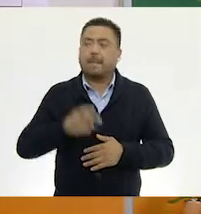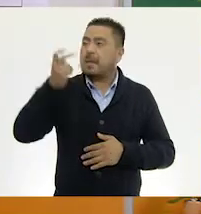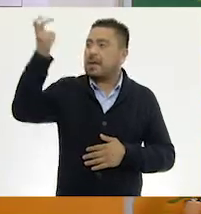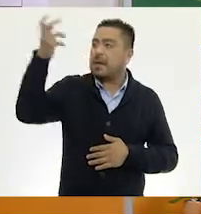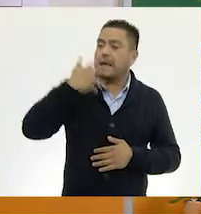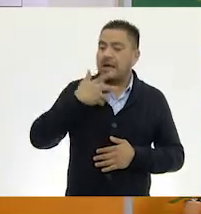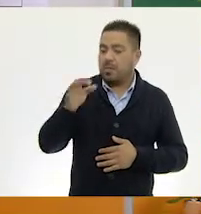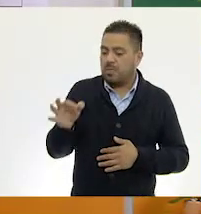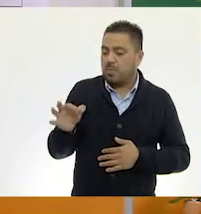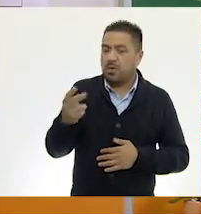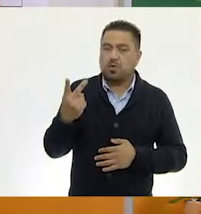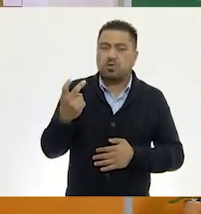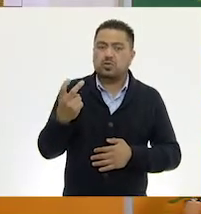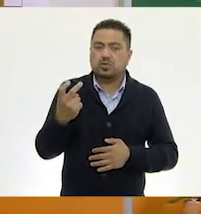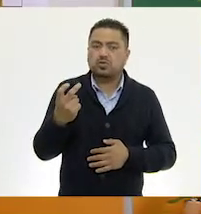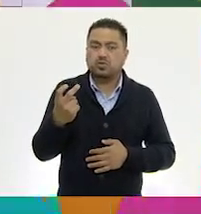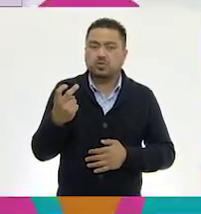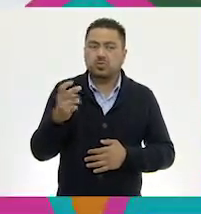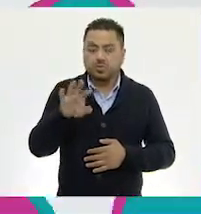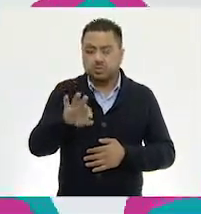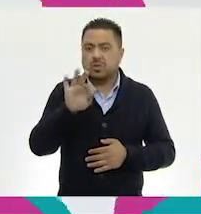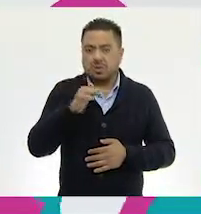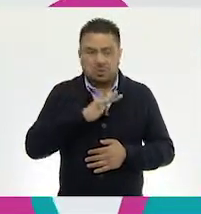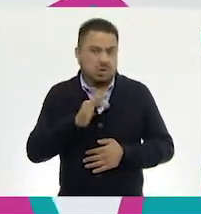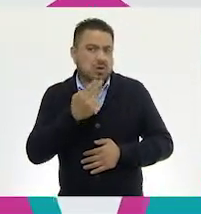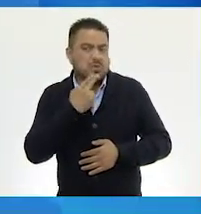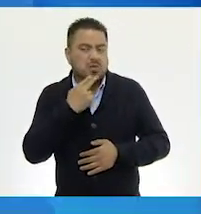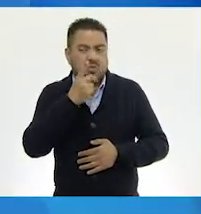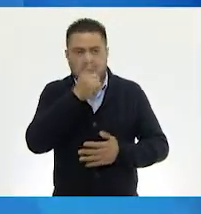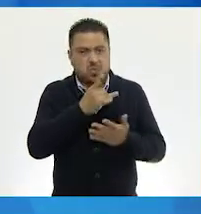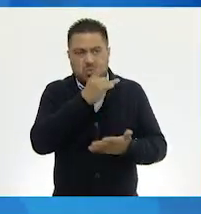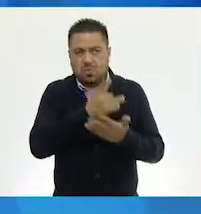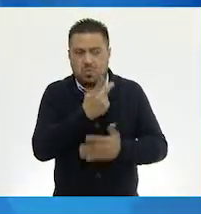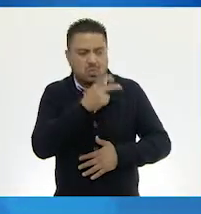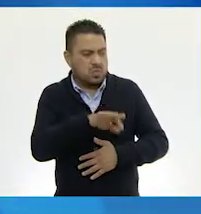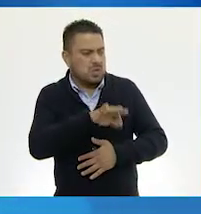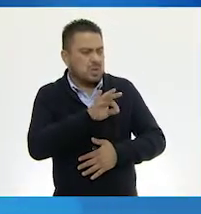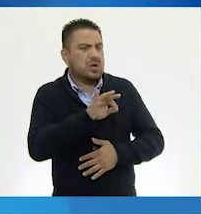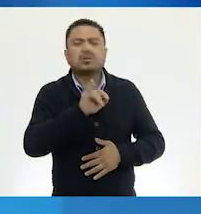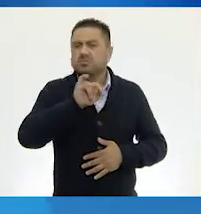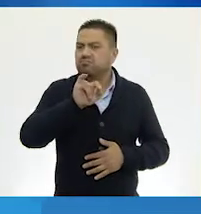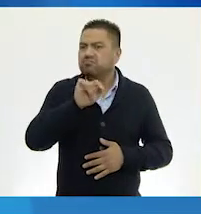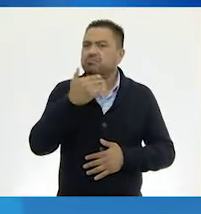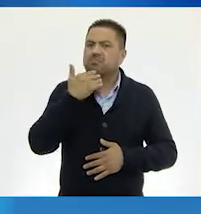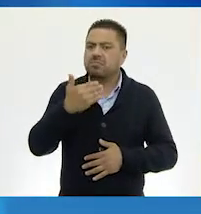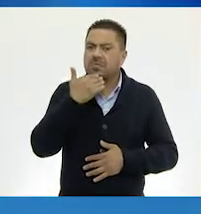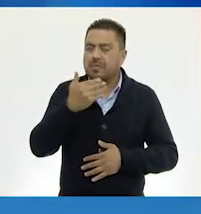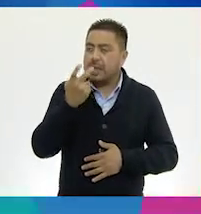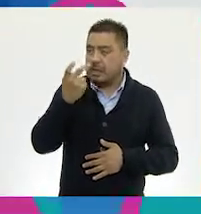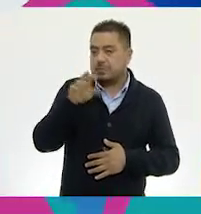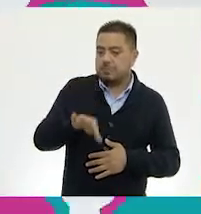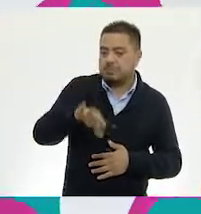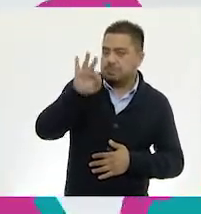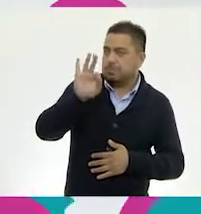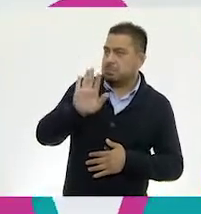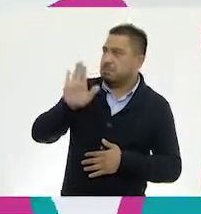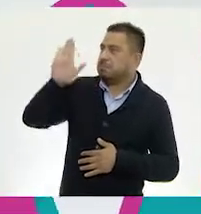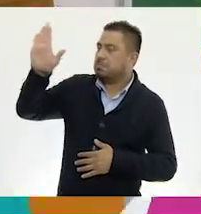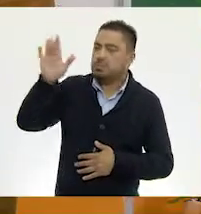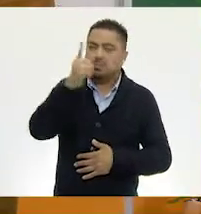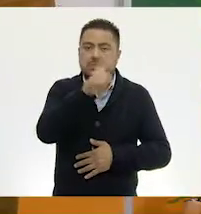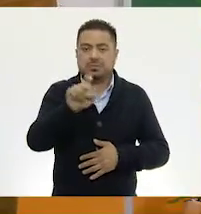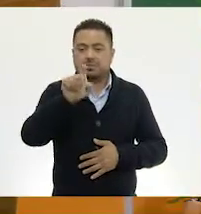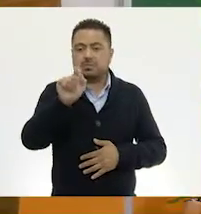aquí tengo una moneda de dos pesos. ¿Me servirá una sola moneda? Sí. Muy bien. Muy bien, ahí está. Excelente. Ya tienes